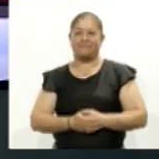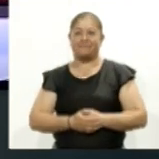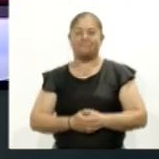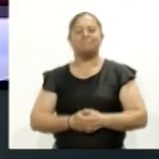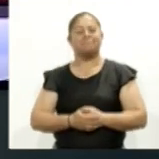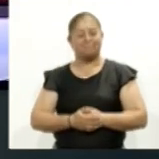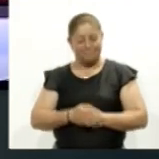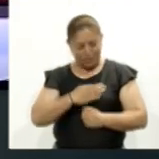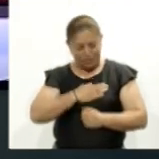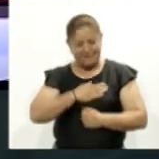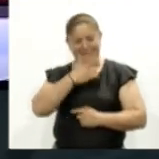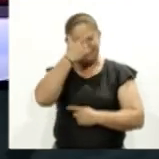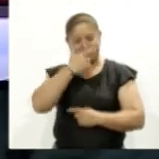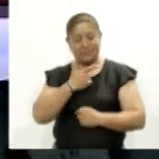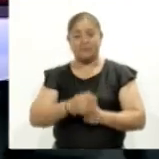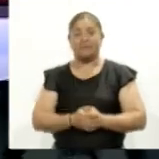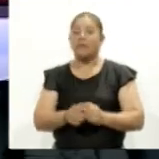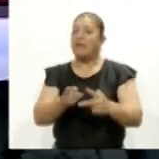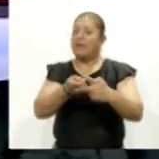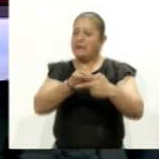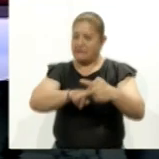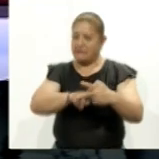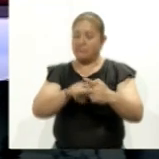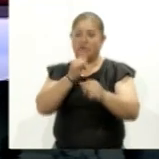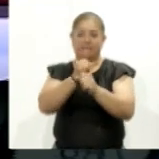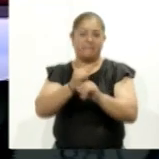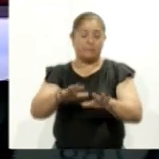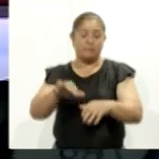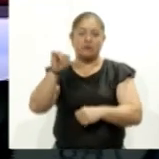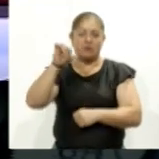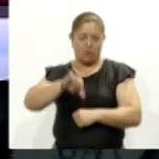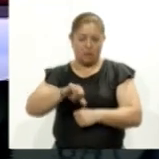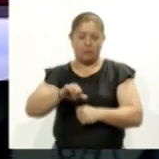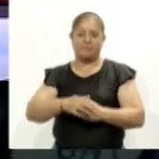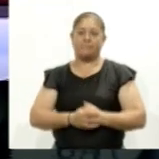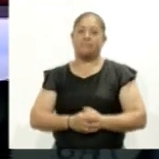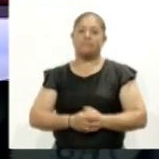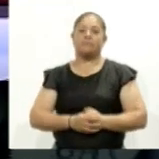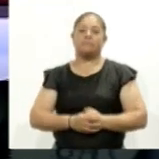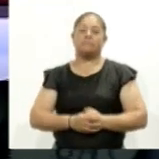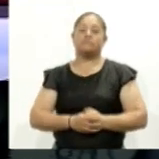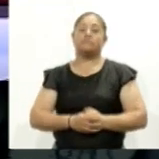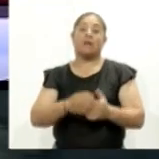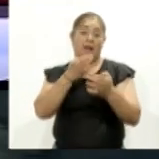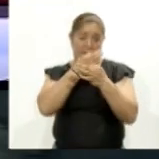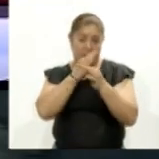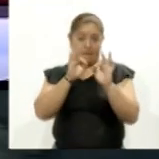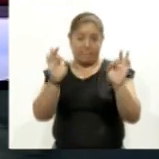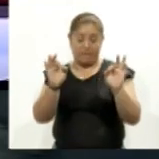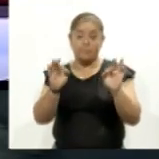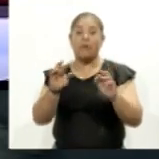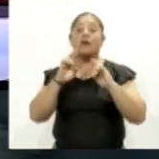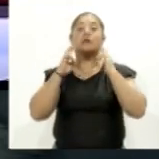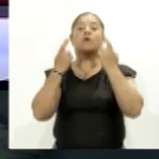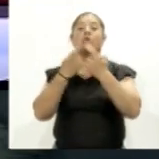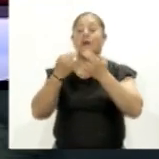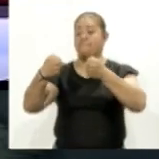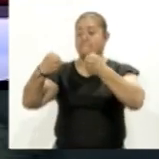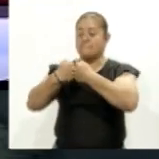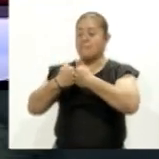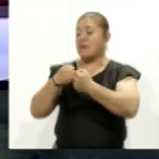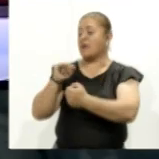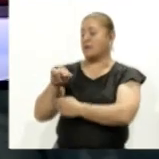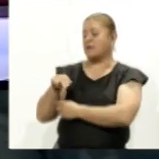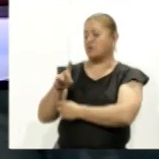noches. Vamos a dar inicio con la información del día de hoy. Hoy le informó que se reunió el embajador de